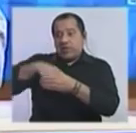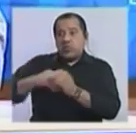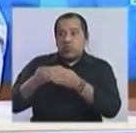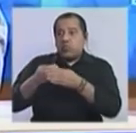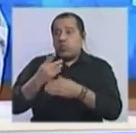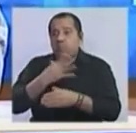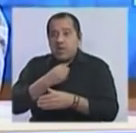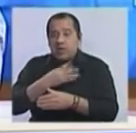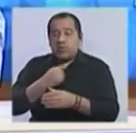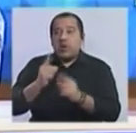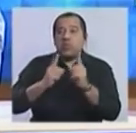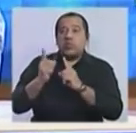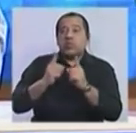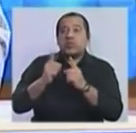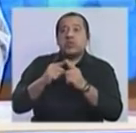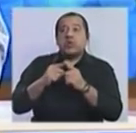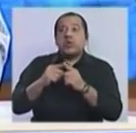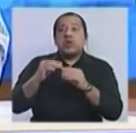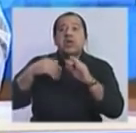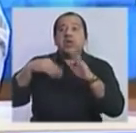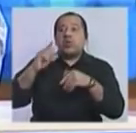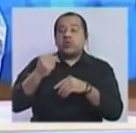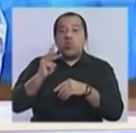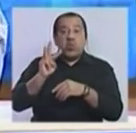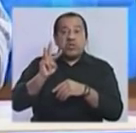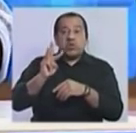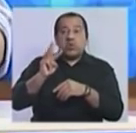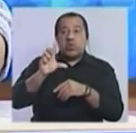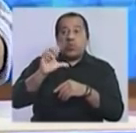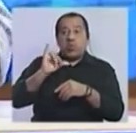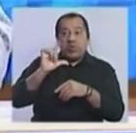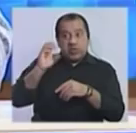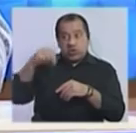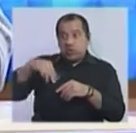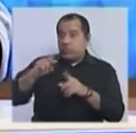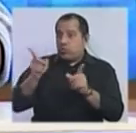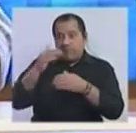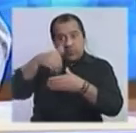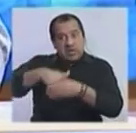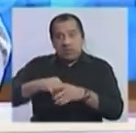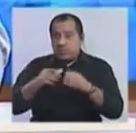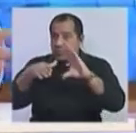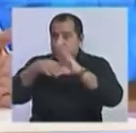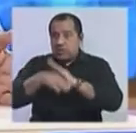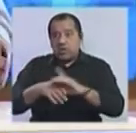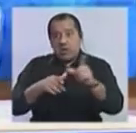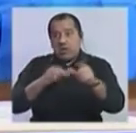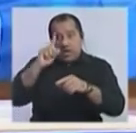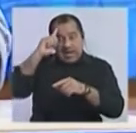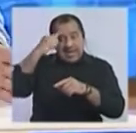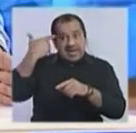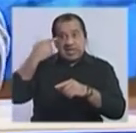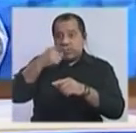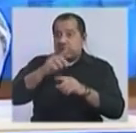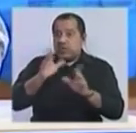aquellos sectores más wilsonistas no votaron monolíticamente a la calle padre o a la